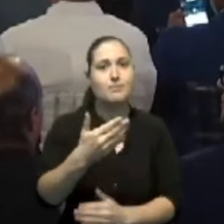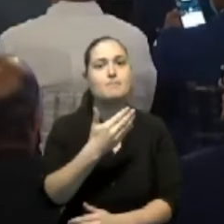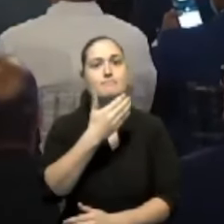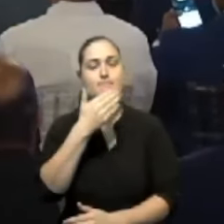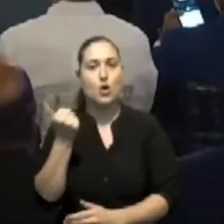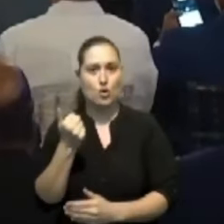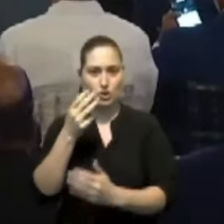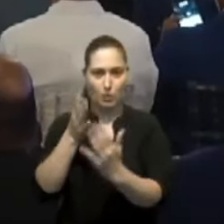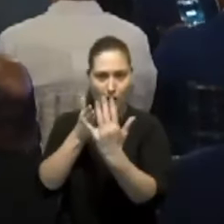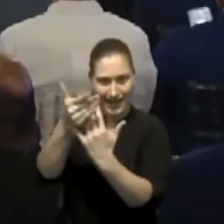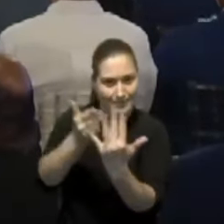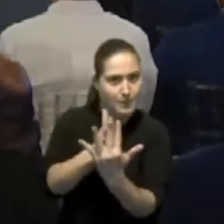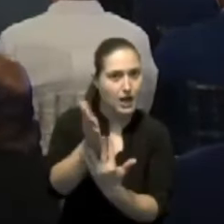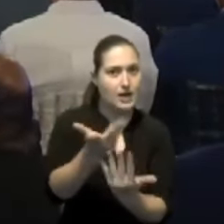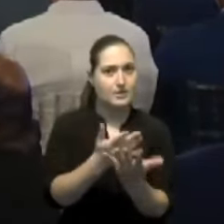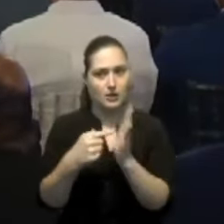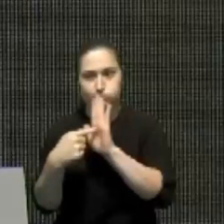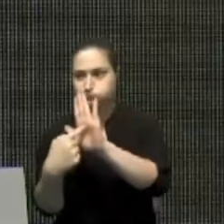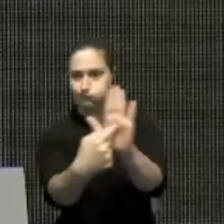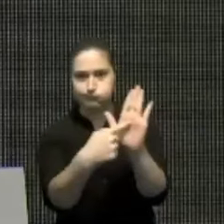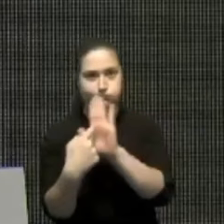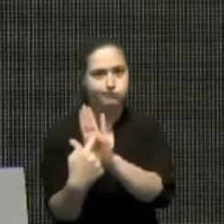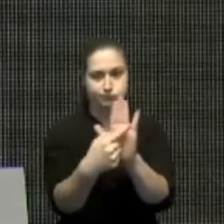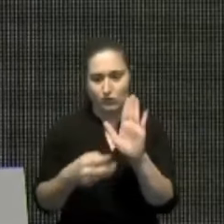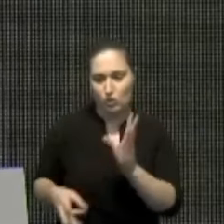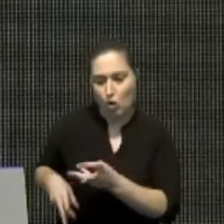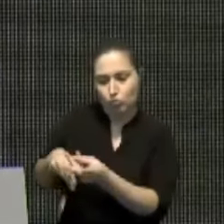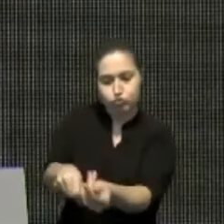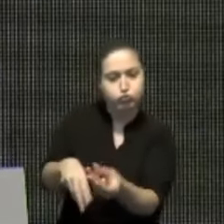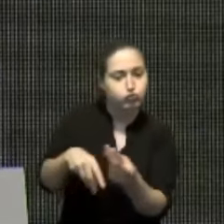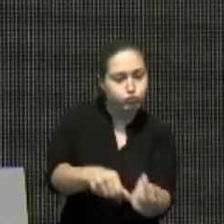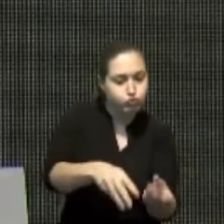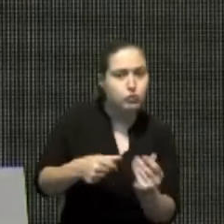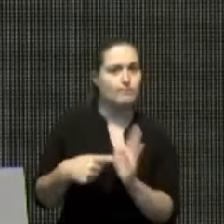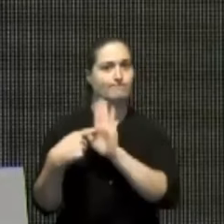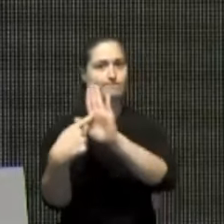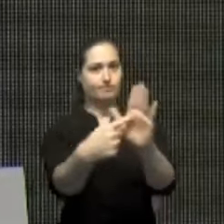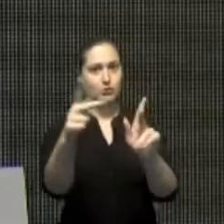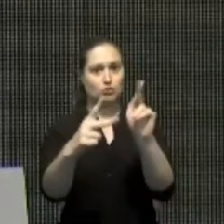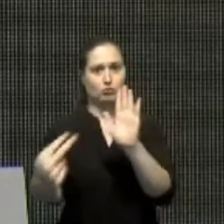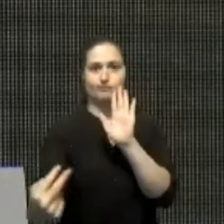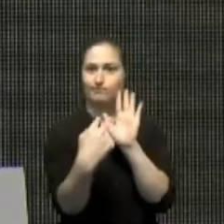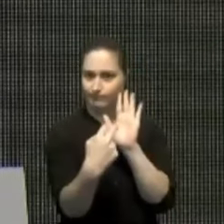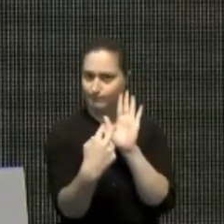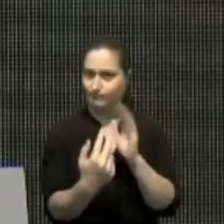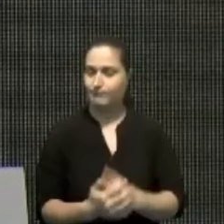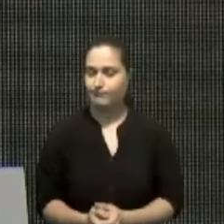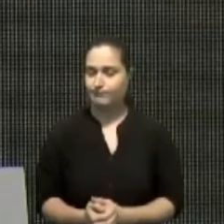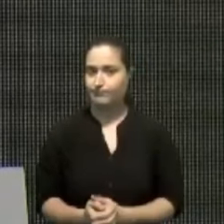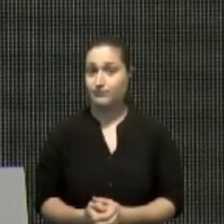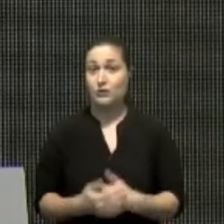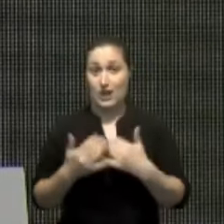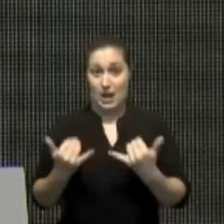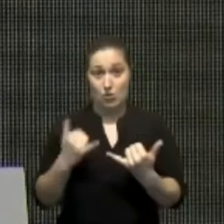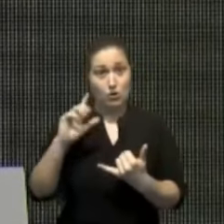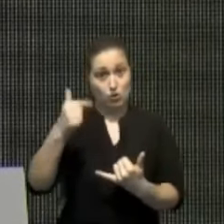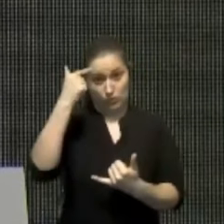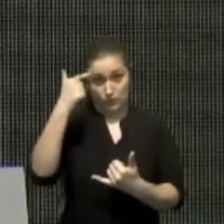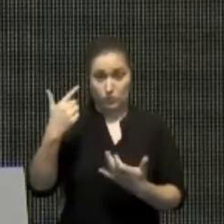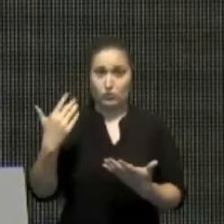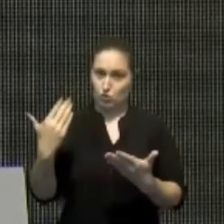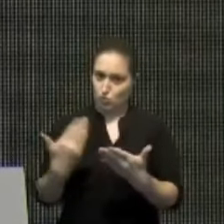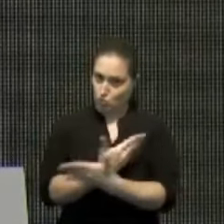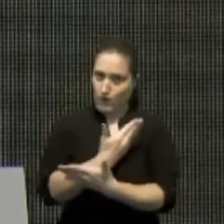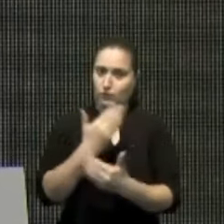y más transparencia en el uso de los recursos públicos. Para este nuevo periodo de gobierno, vamos a